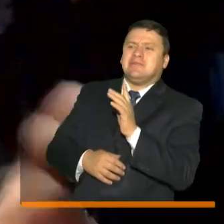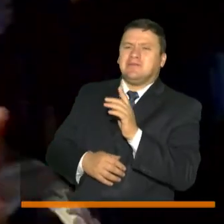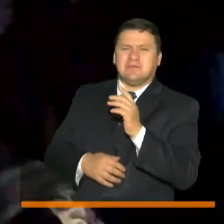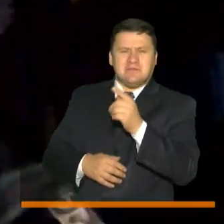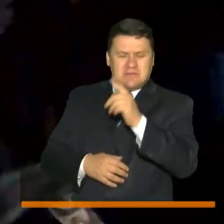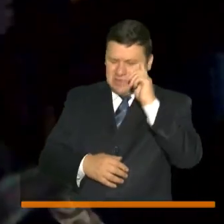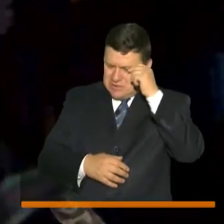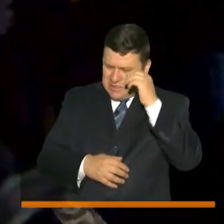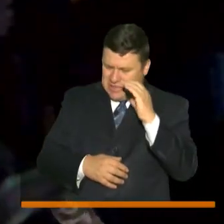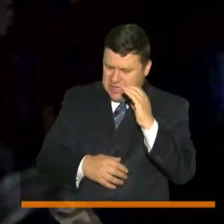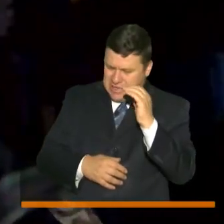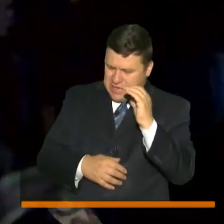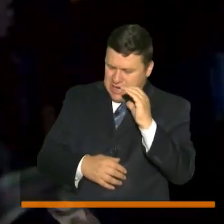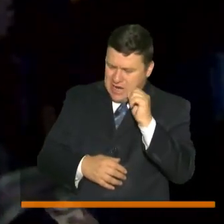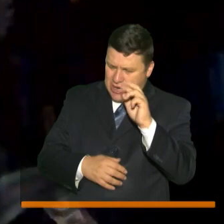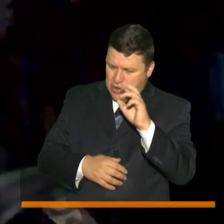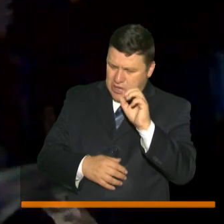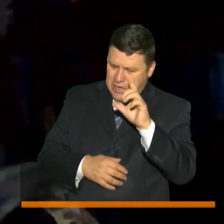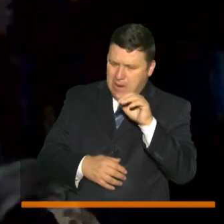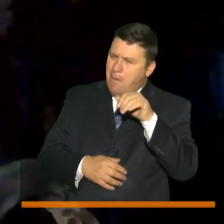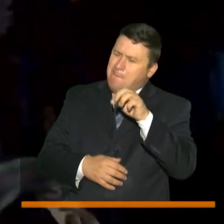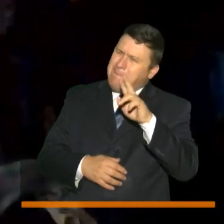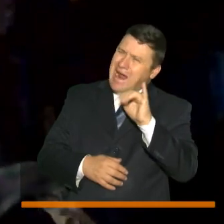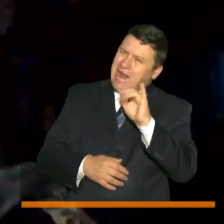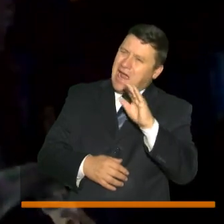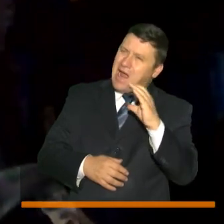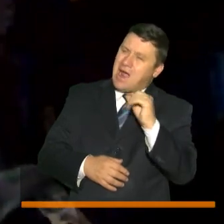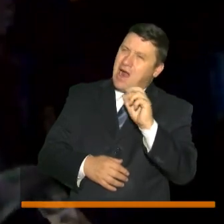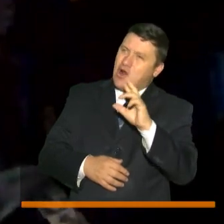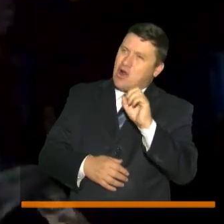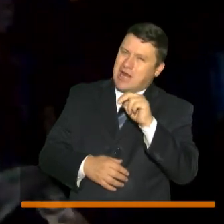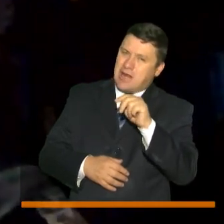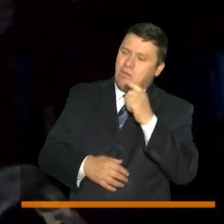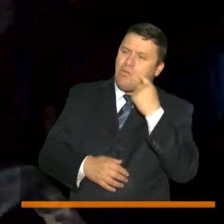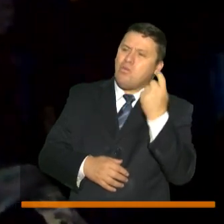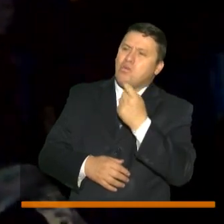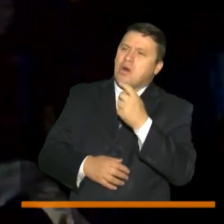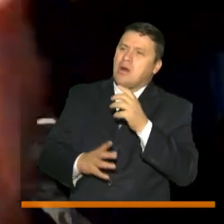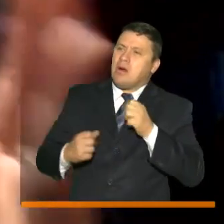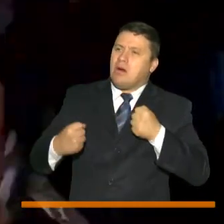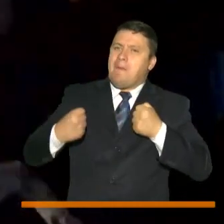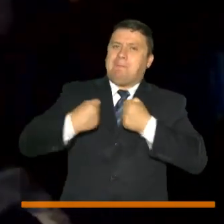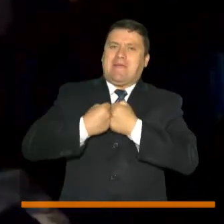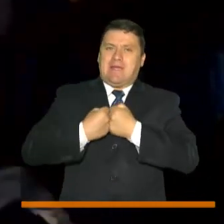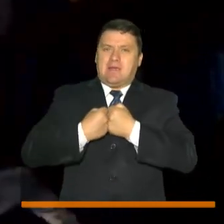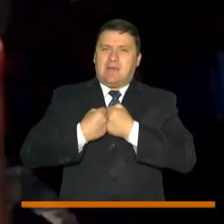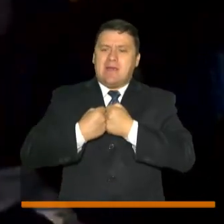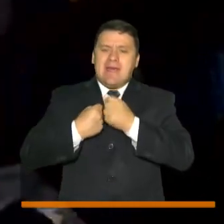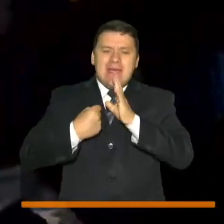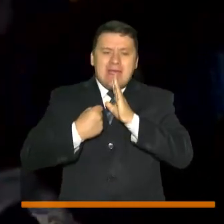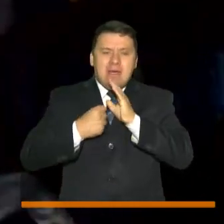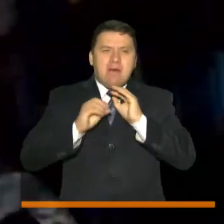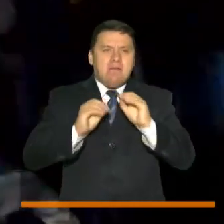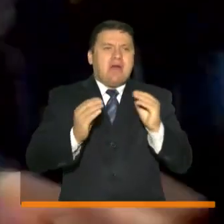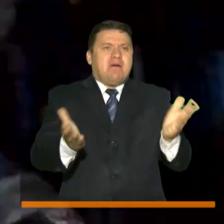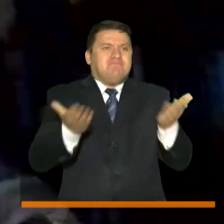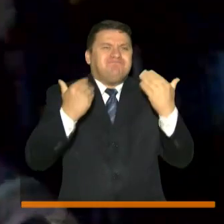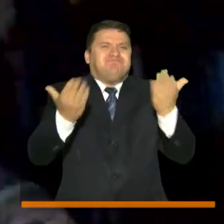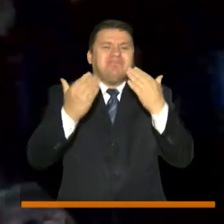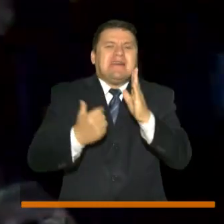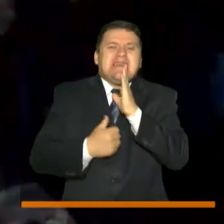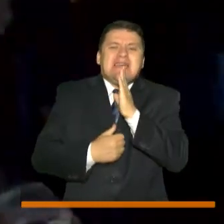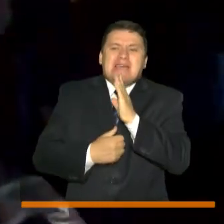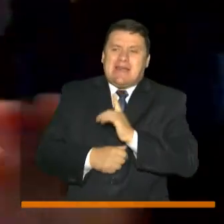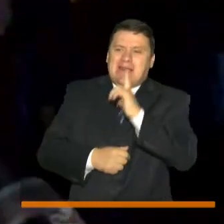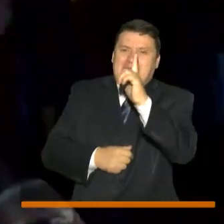Carolina Salgado María Carolina hablamos de debemos buscar una alianza que convoque que nos convoque a todos y